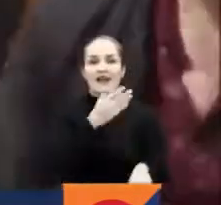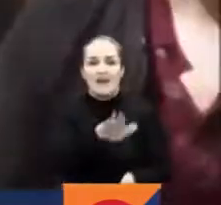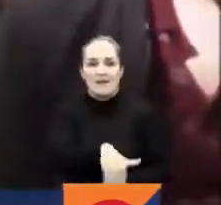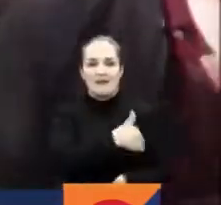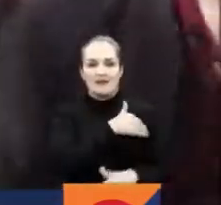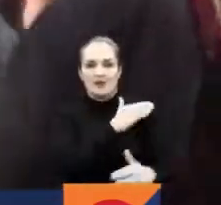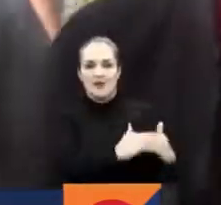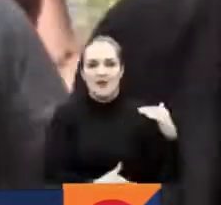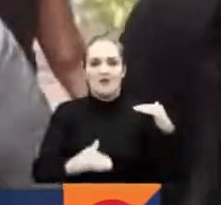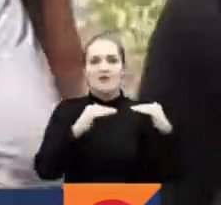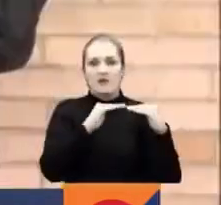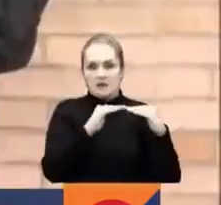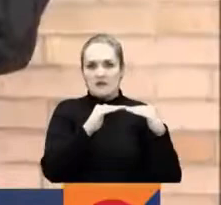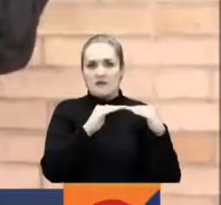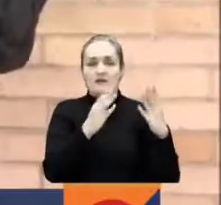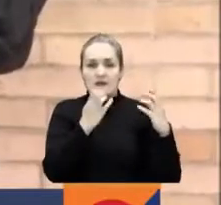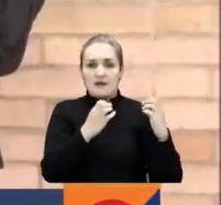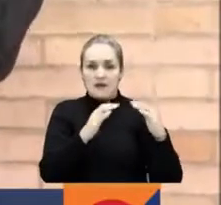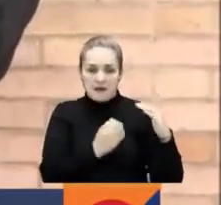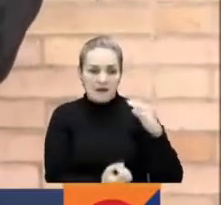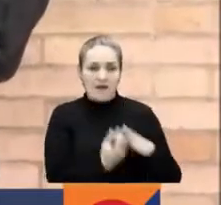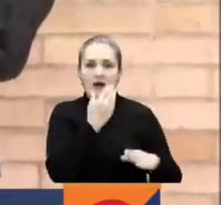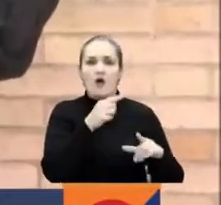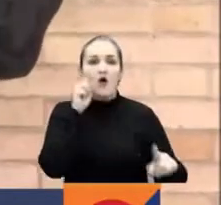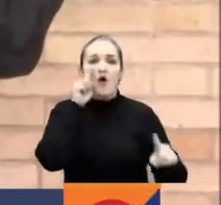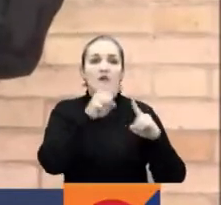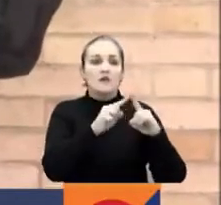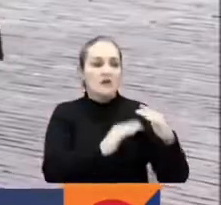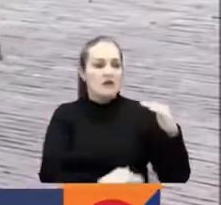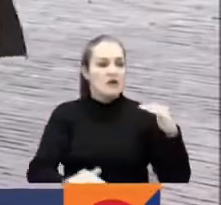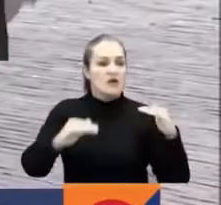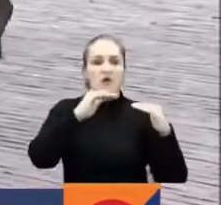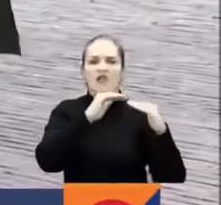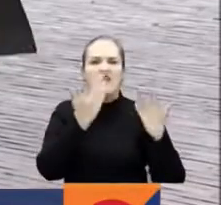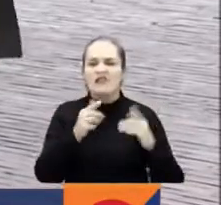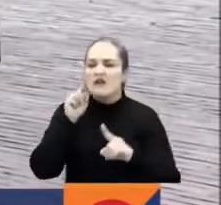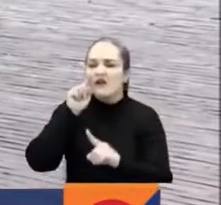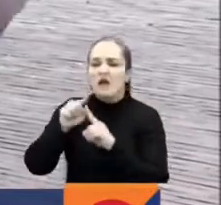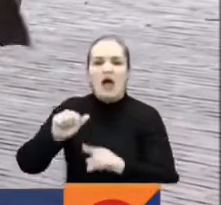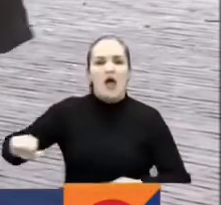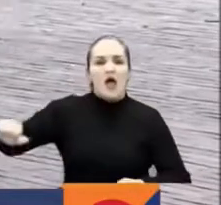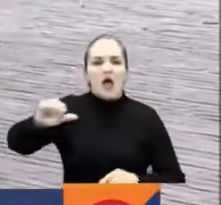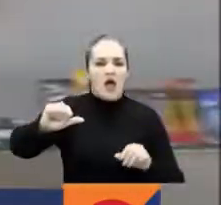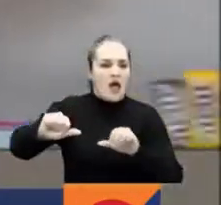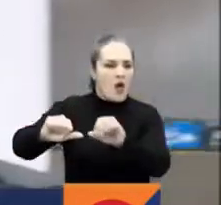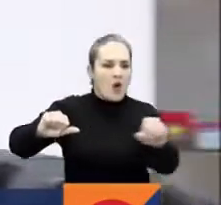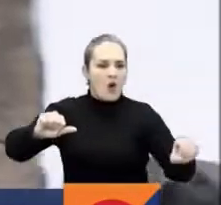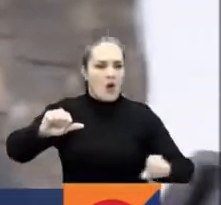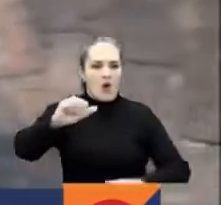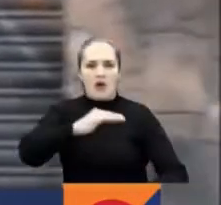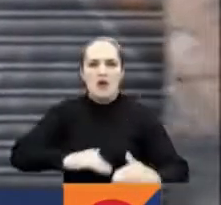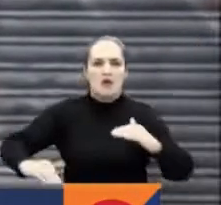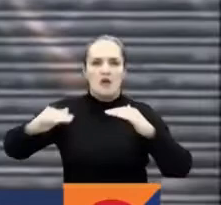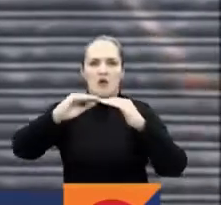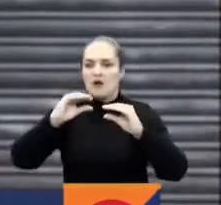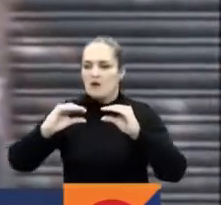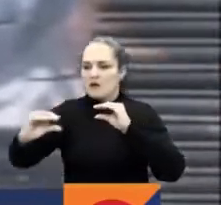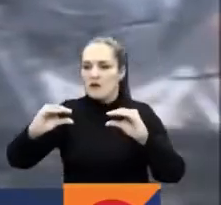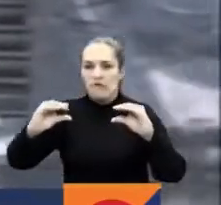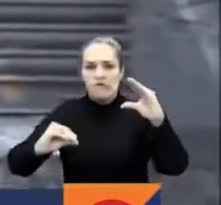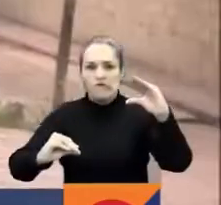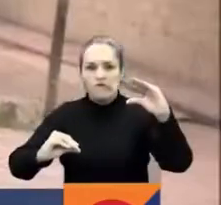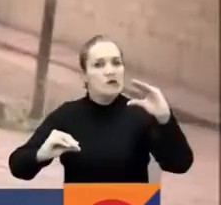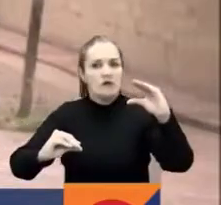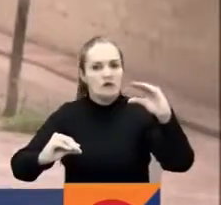Igualdad, que tendrá como objetivo lograr la igualdad salarial entre el hombre y la mujer, además de garantizar un ingreso vital de medio